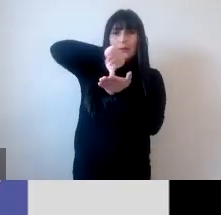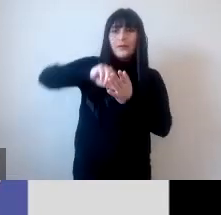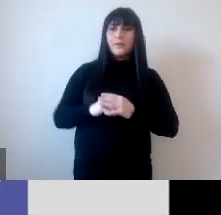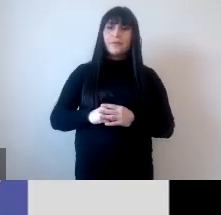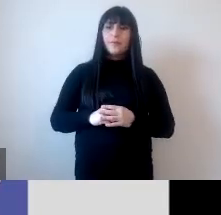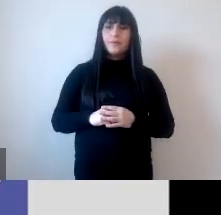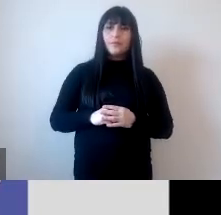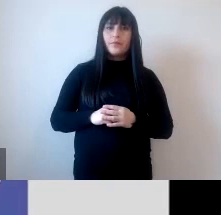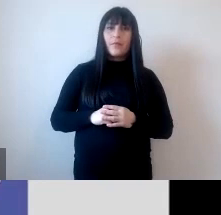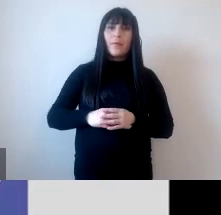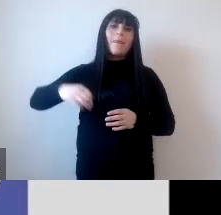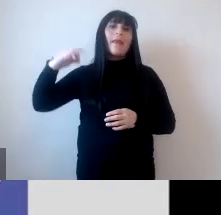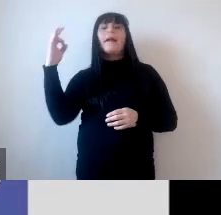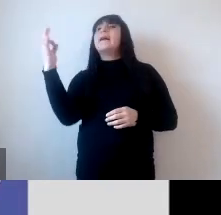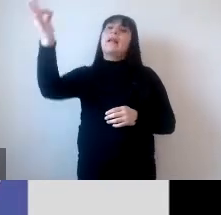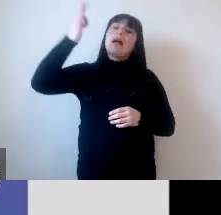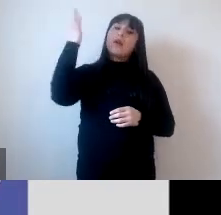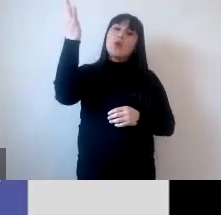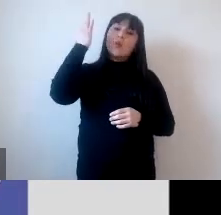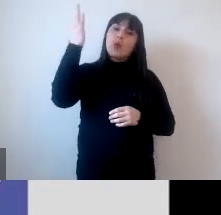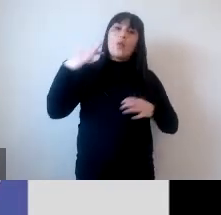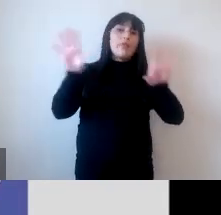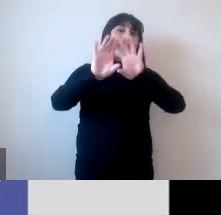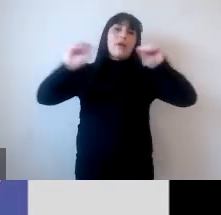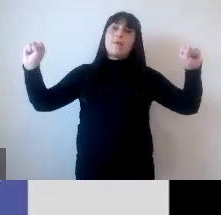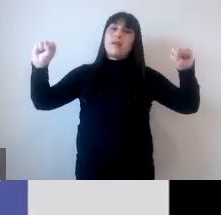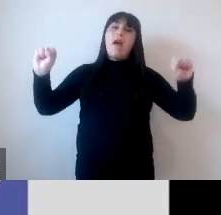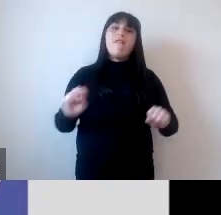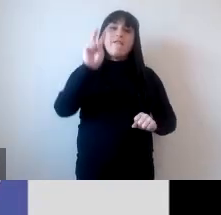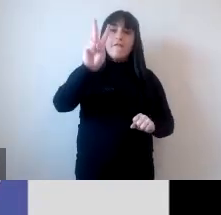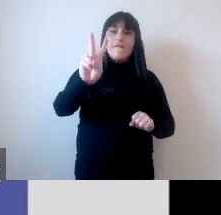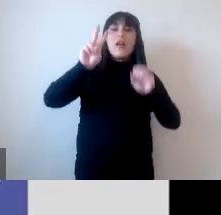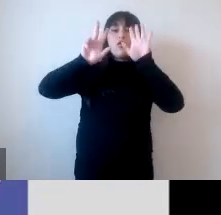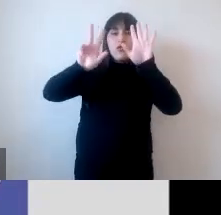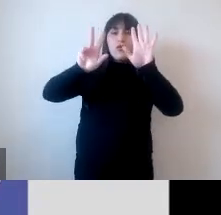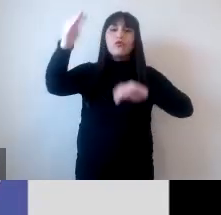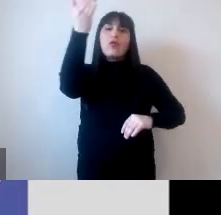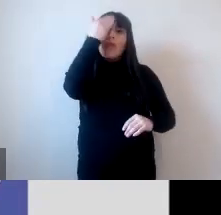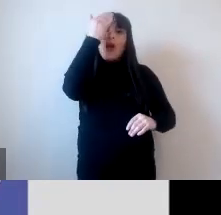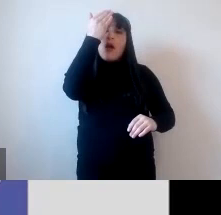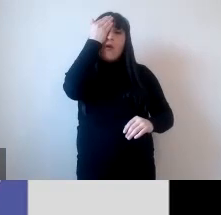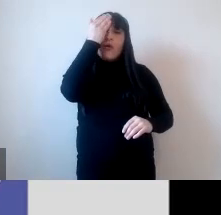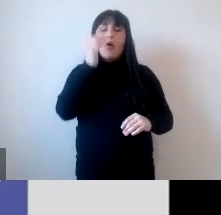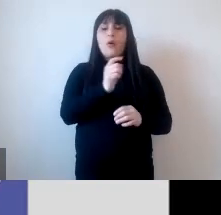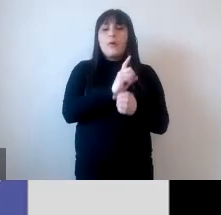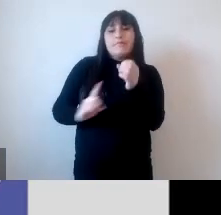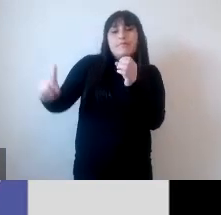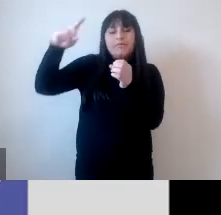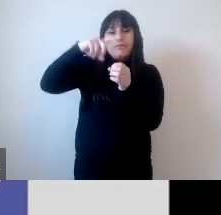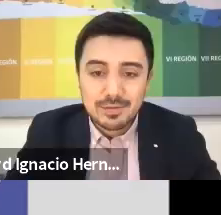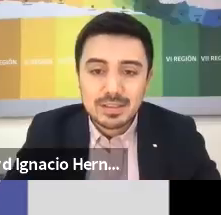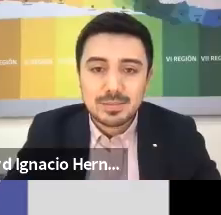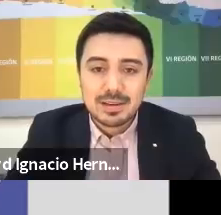El Congreso cierra sus actividades el día 28 de agosto, sin embargo, adicional a esta conferencia